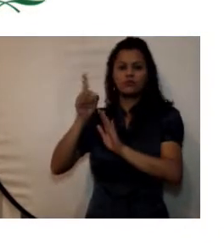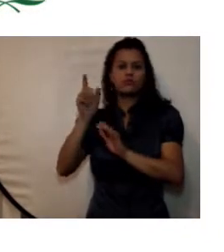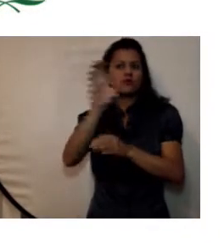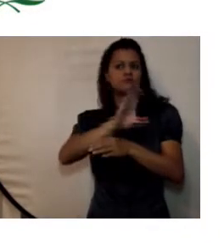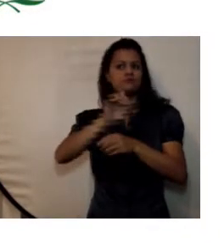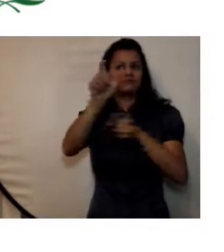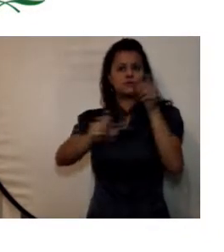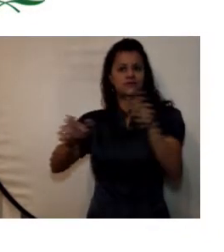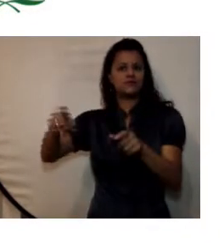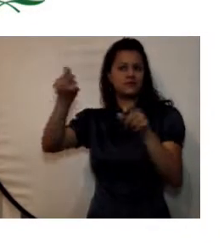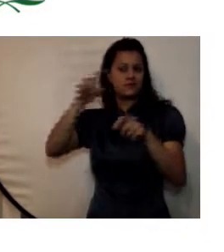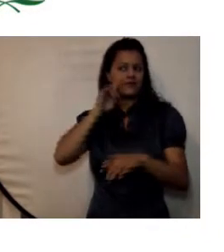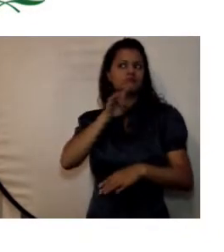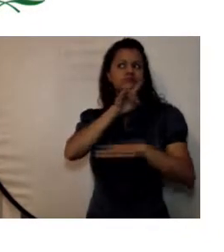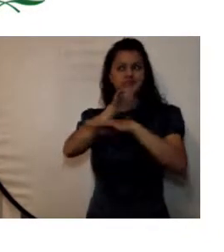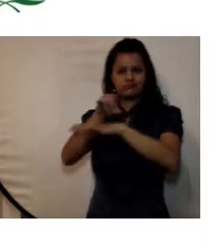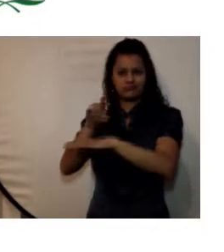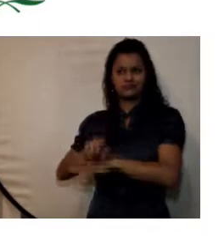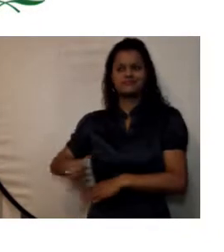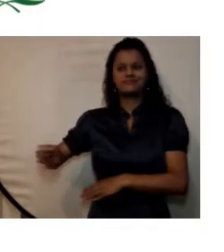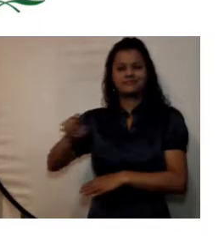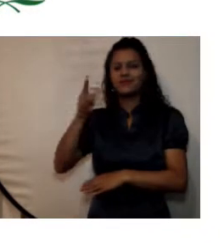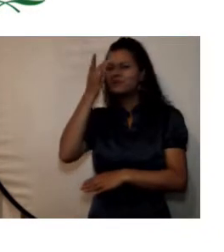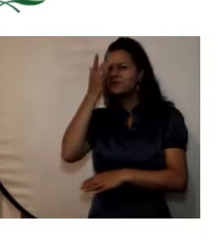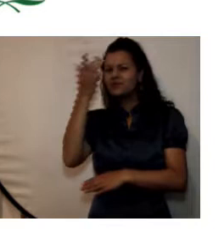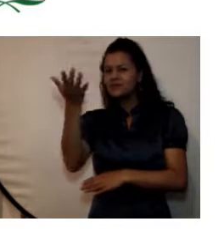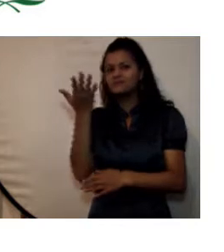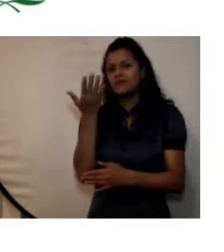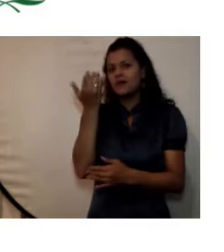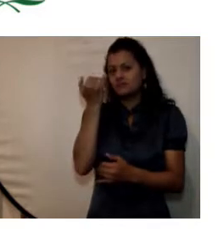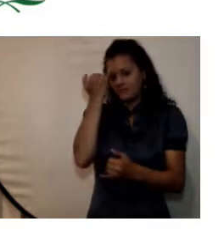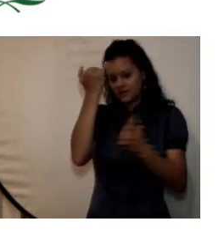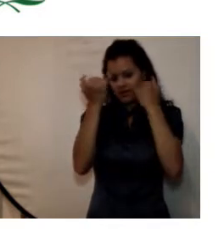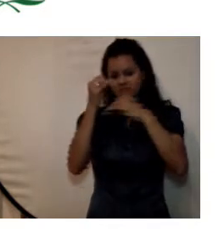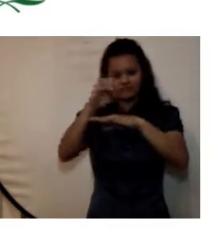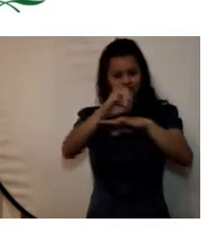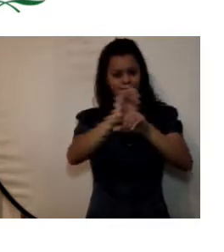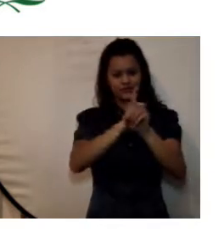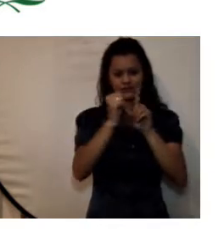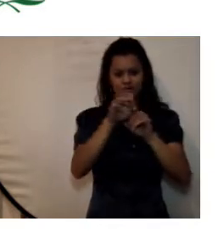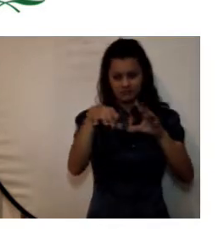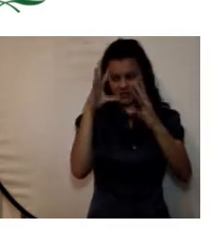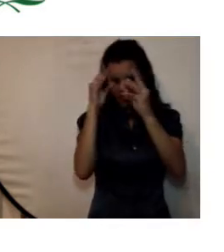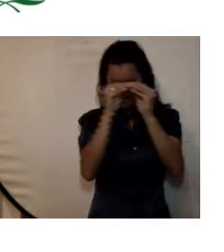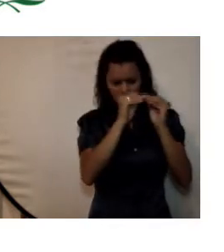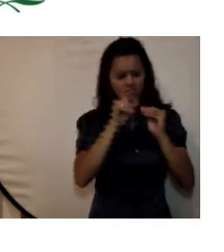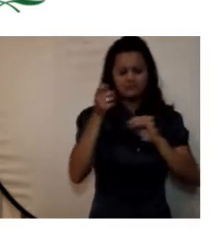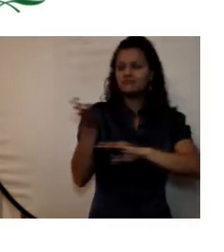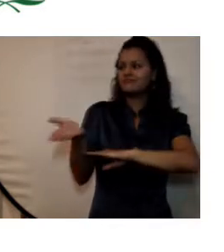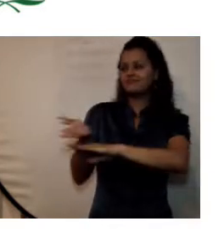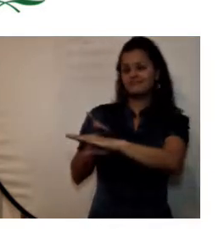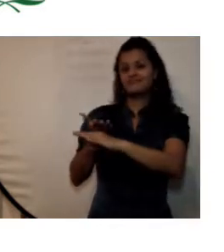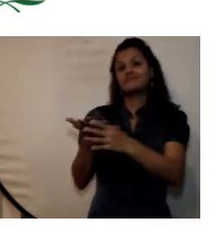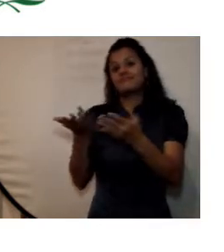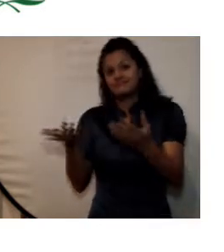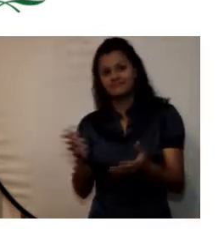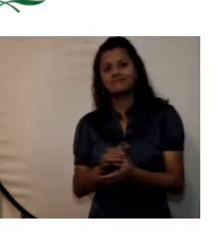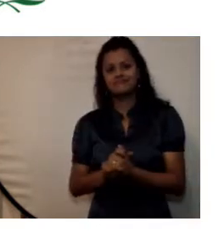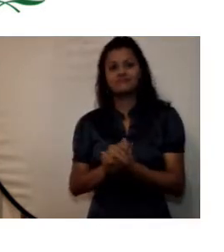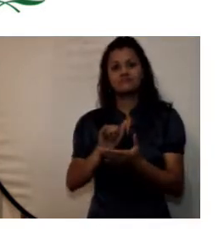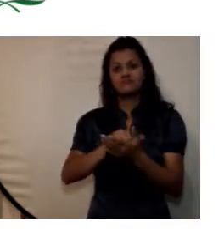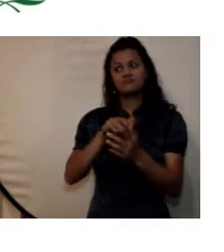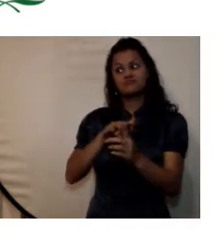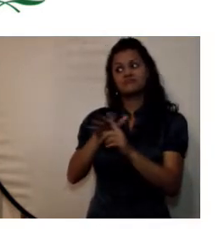diferentes iniciativas y organizaciones sociales, mediante las cuales influyen en el uso del poder público en